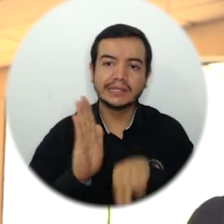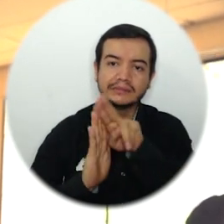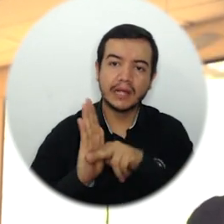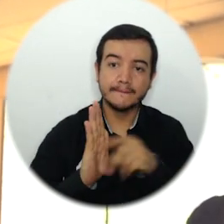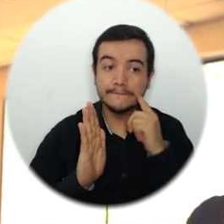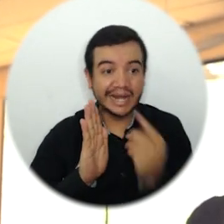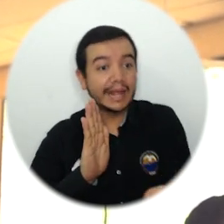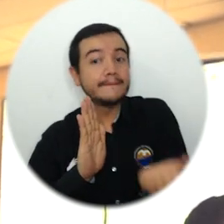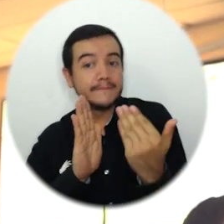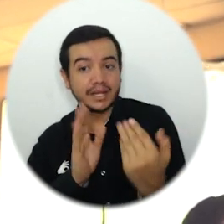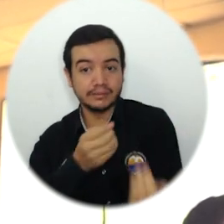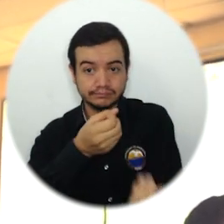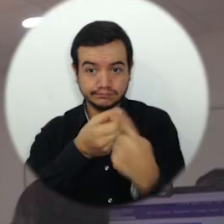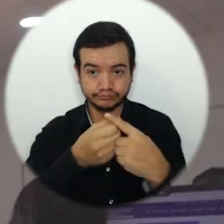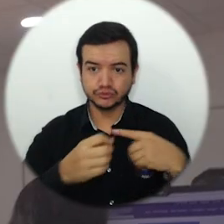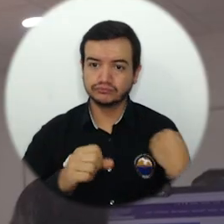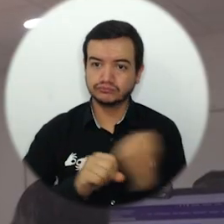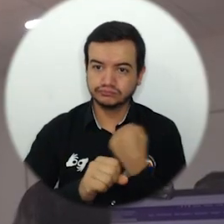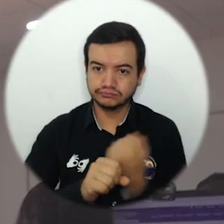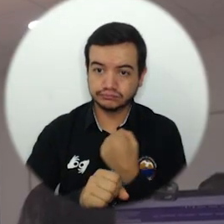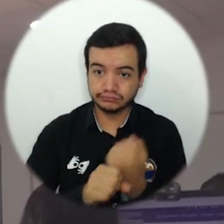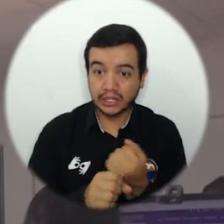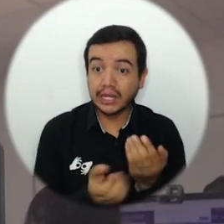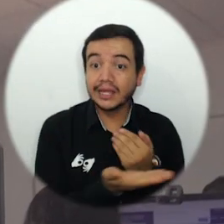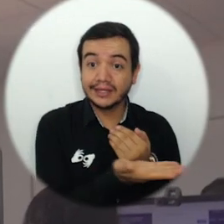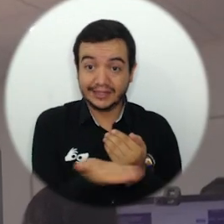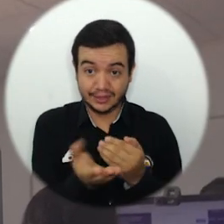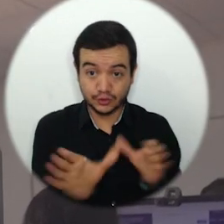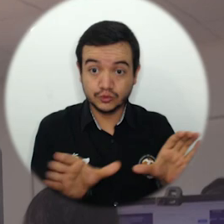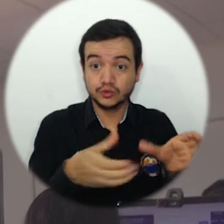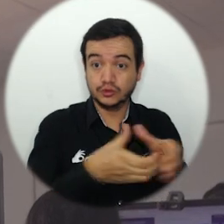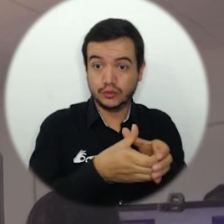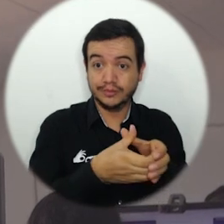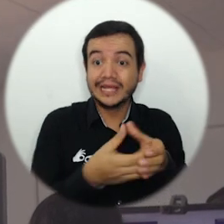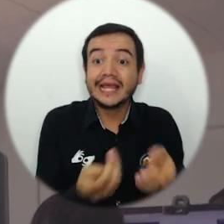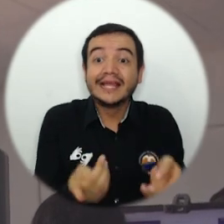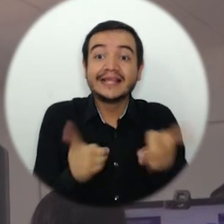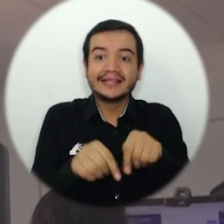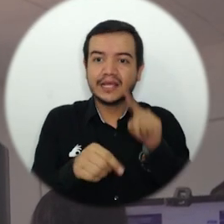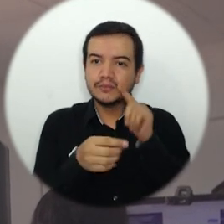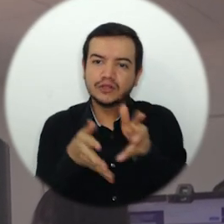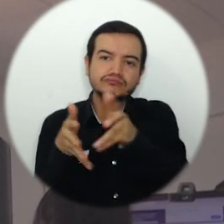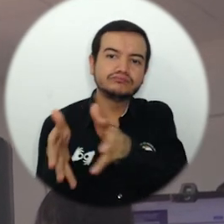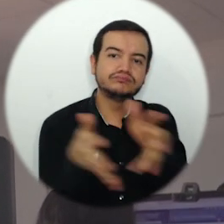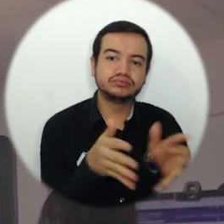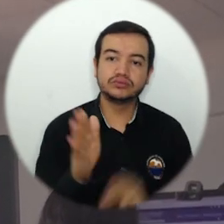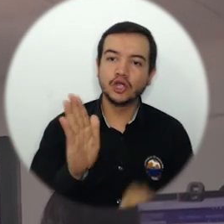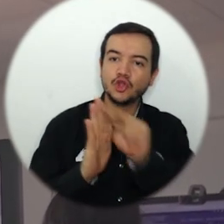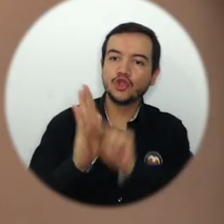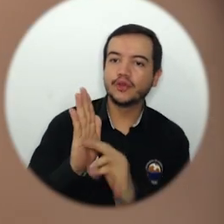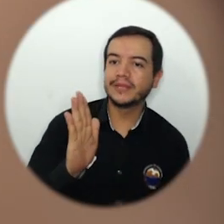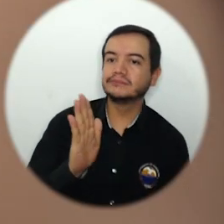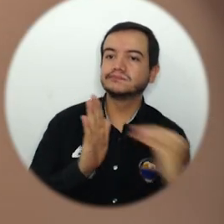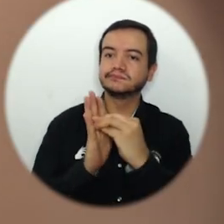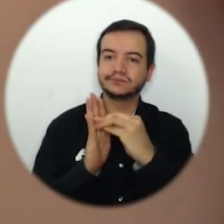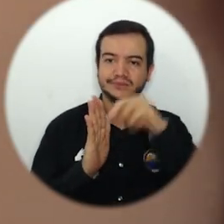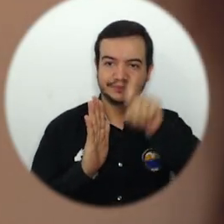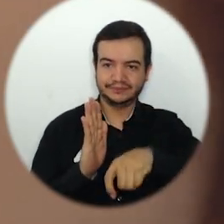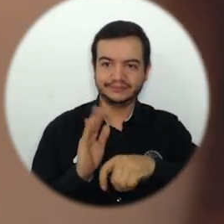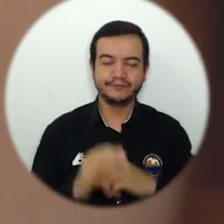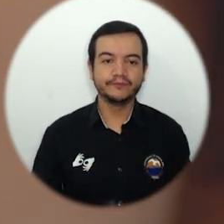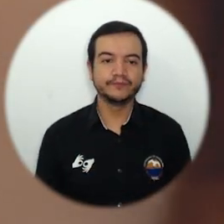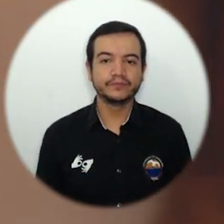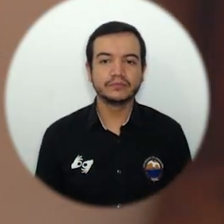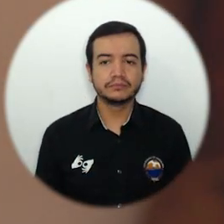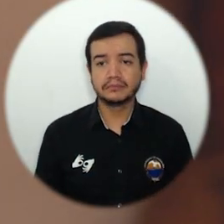que tiendan de alguna u otra forma a insertar a las actividades económicas a estas personas, pero que también tiendan a